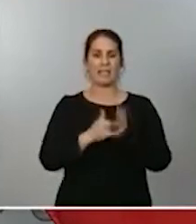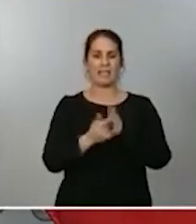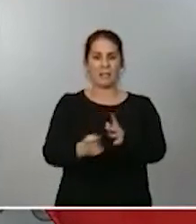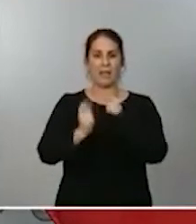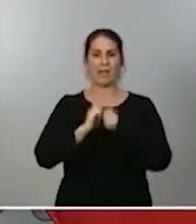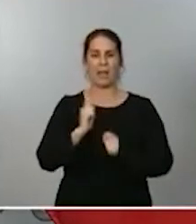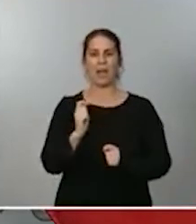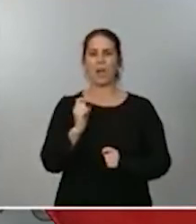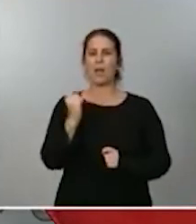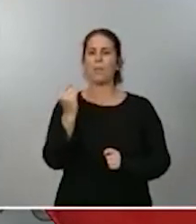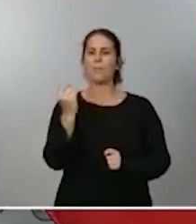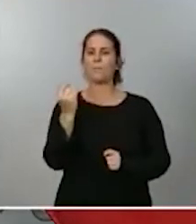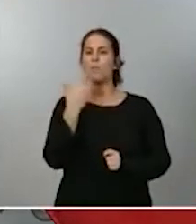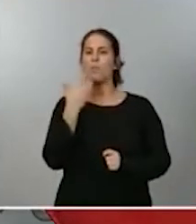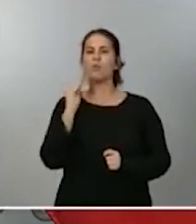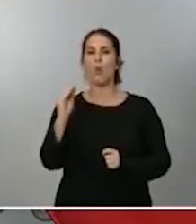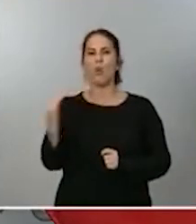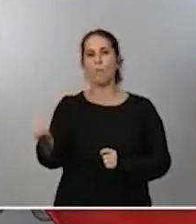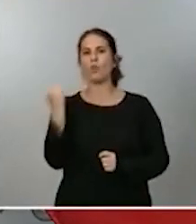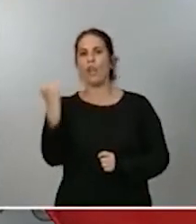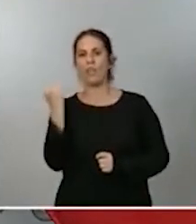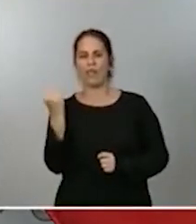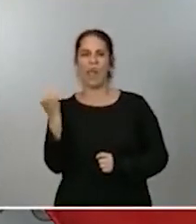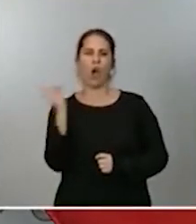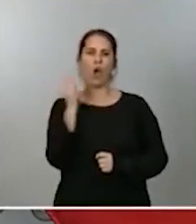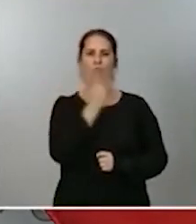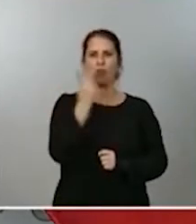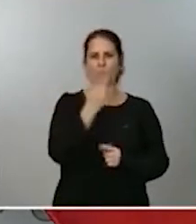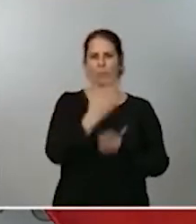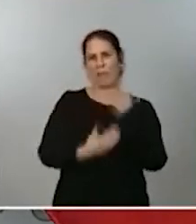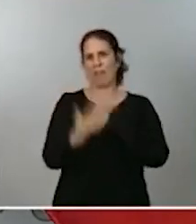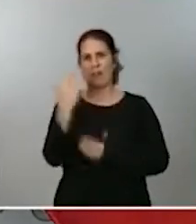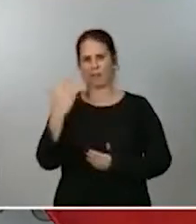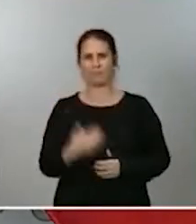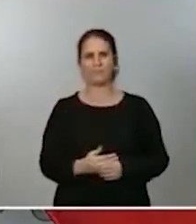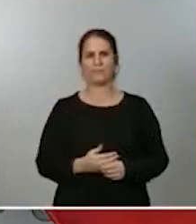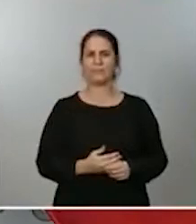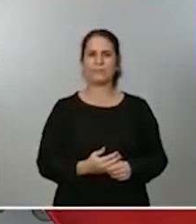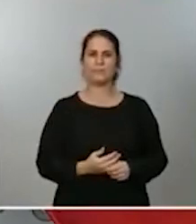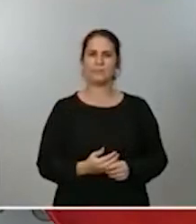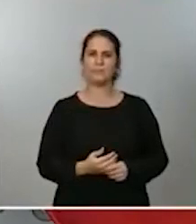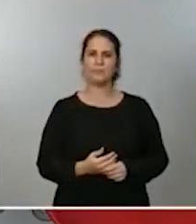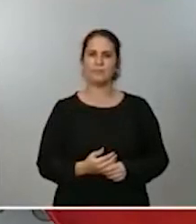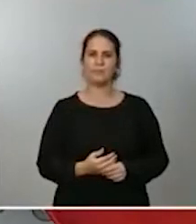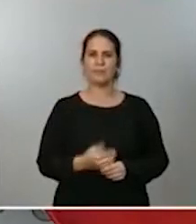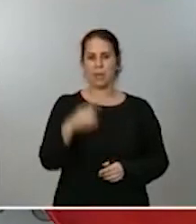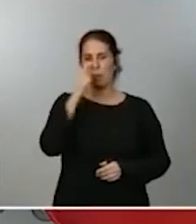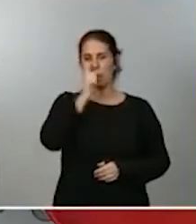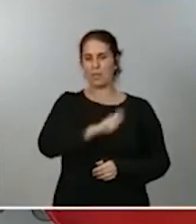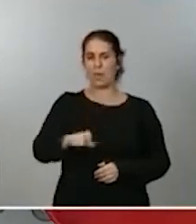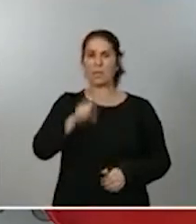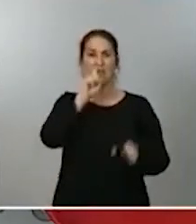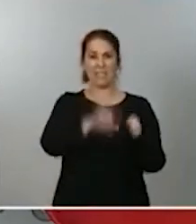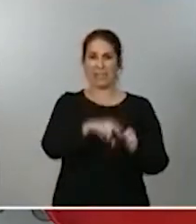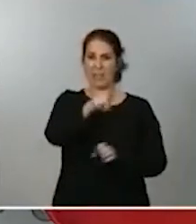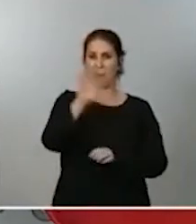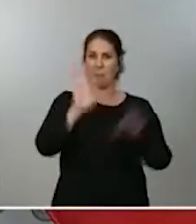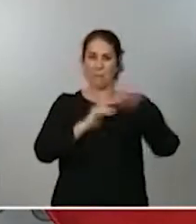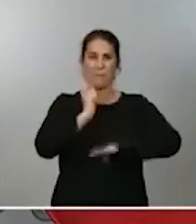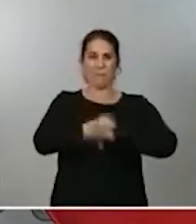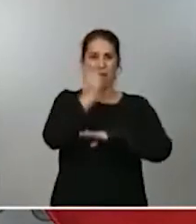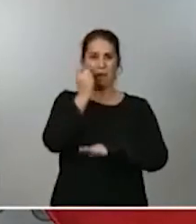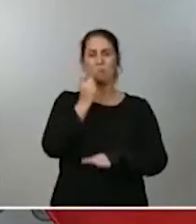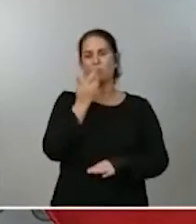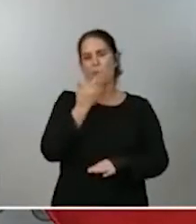combinación de ambas medidas. En todo caso, los participantes de esta subasta pujarán ofertando el precio que están